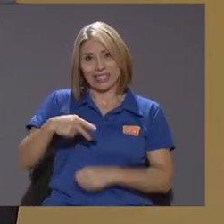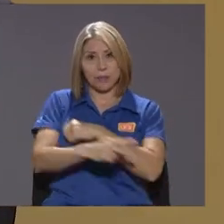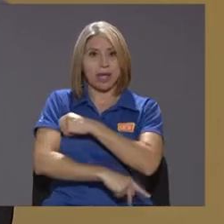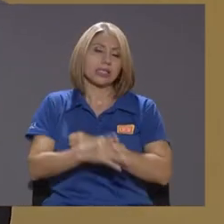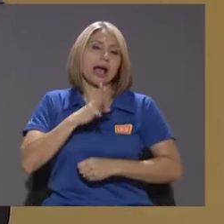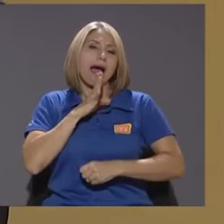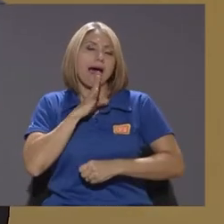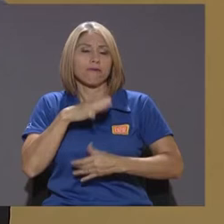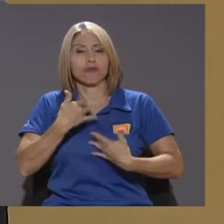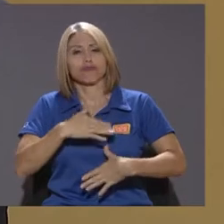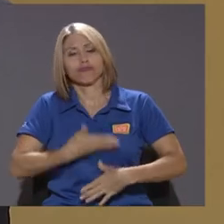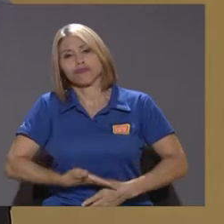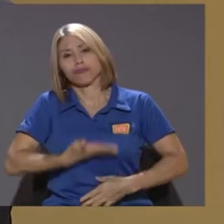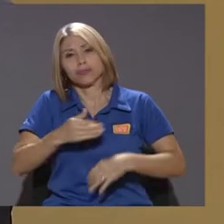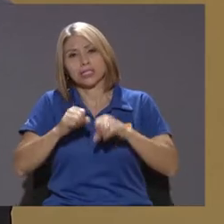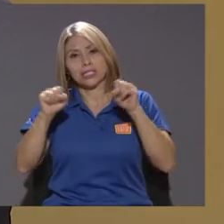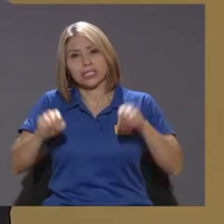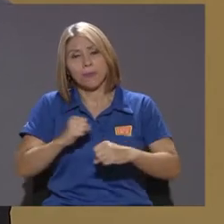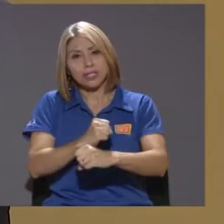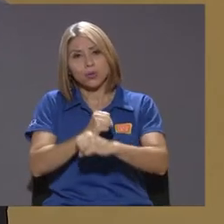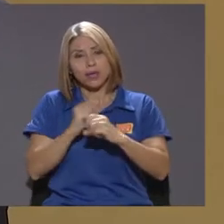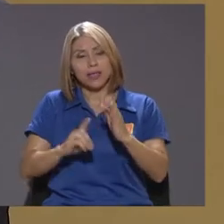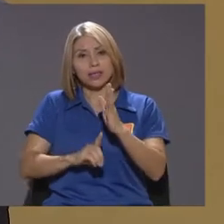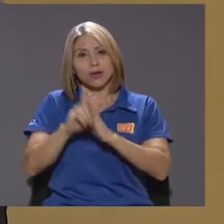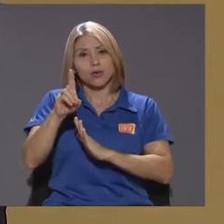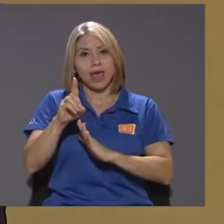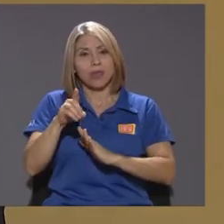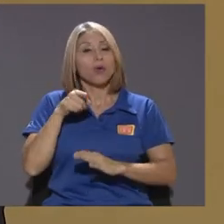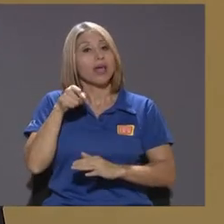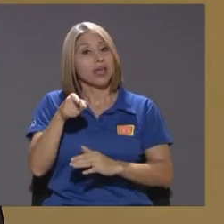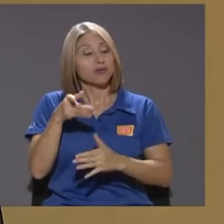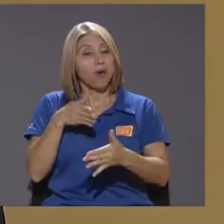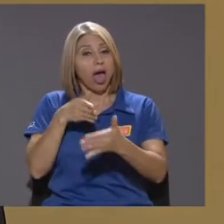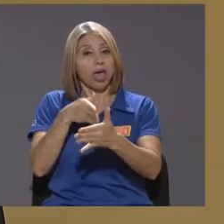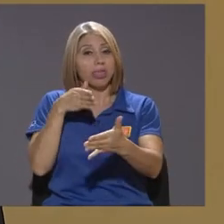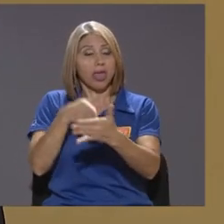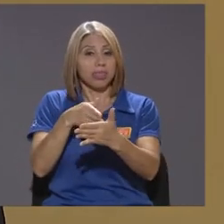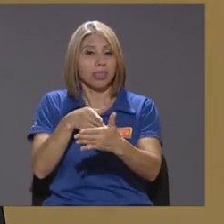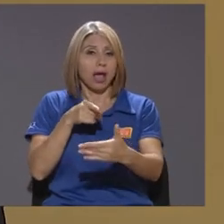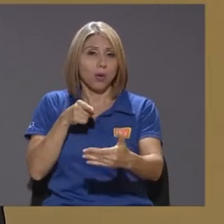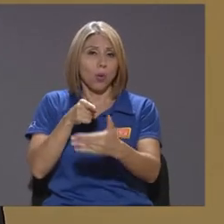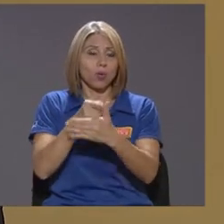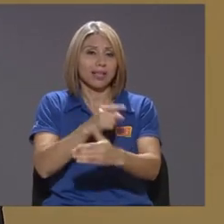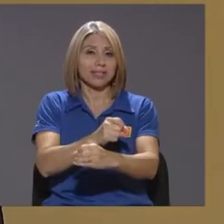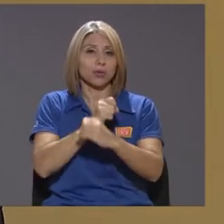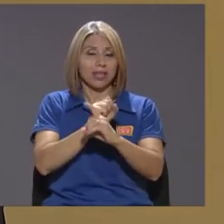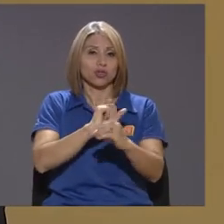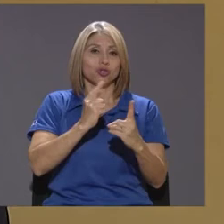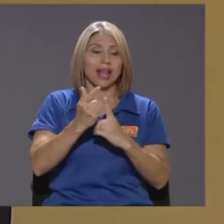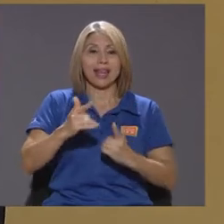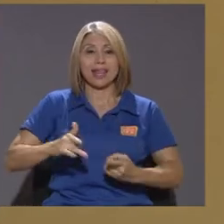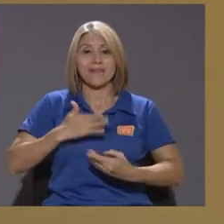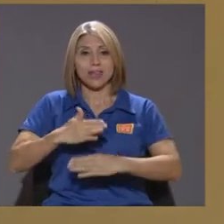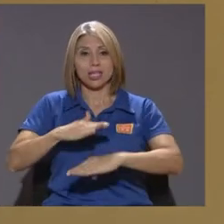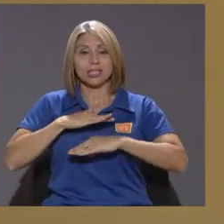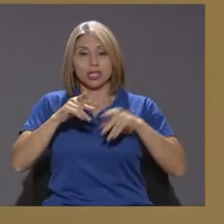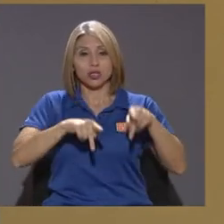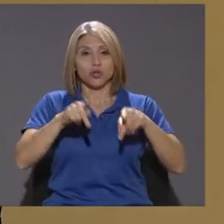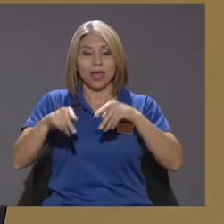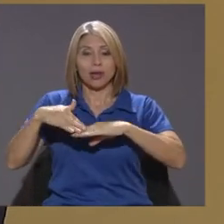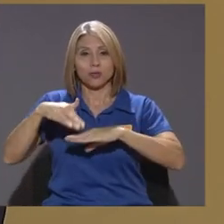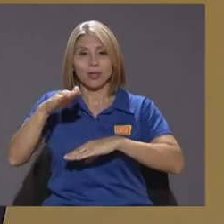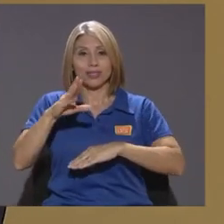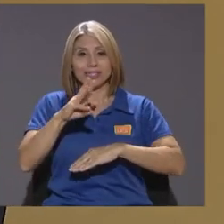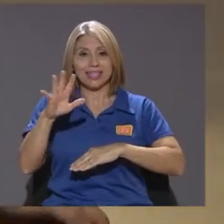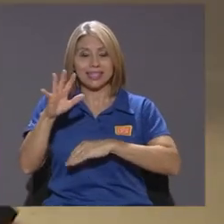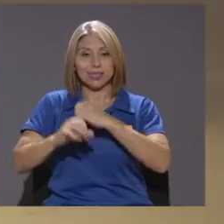sistema de seguridad social desarrollado eso atenta contra la seguridad social y contra el bienestar de los ciudadanos mayores de